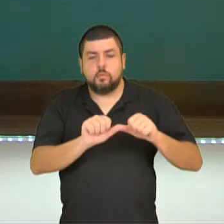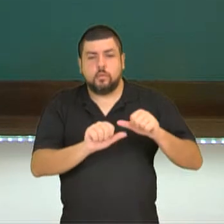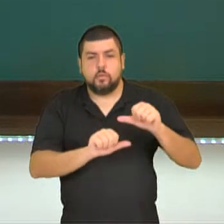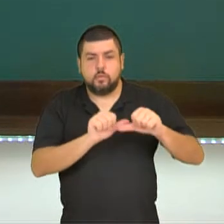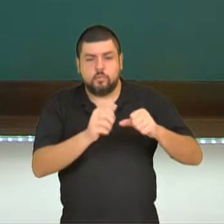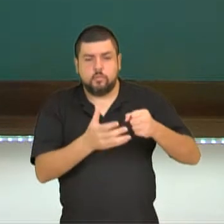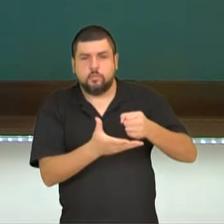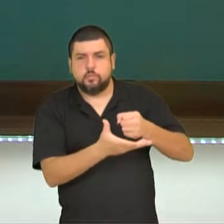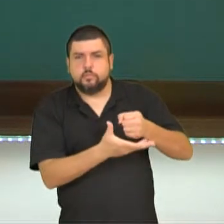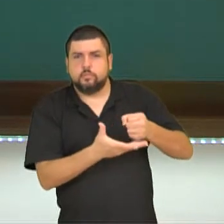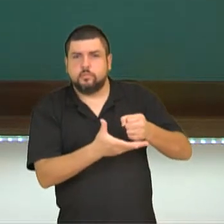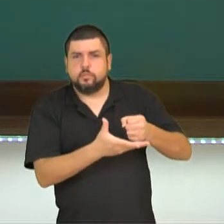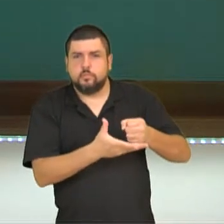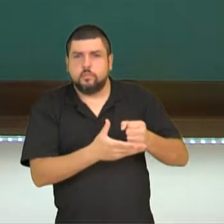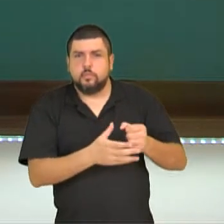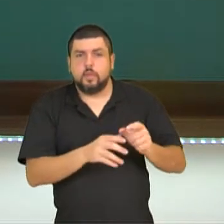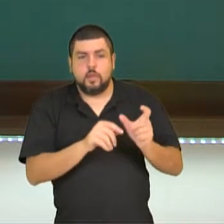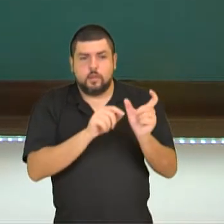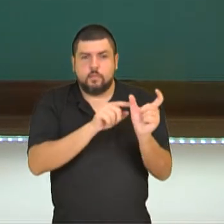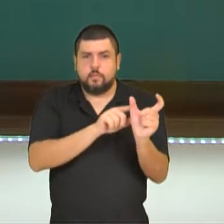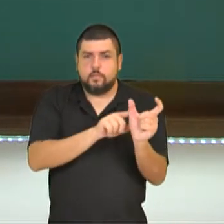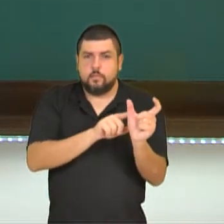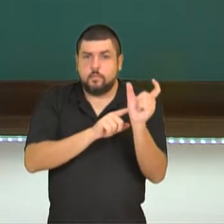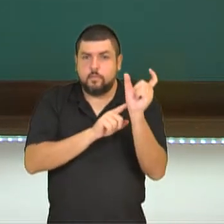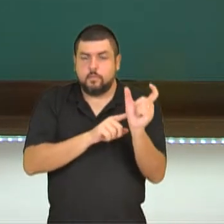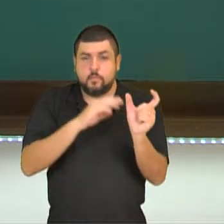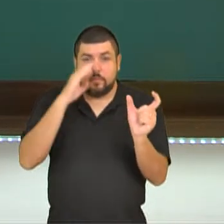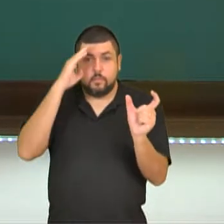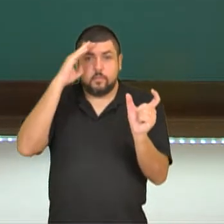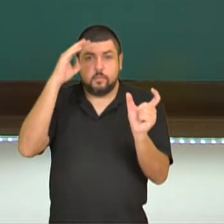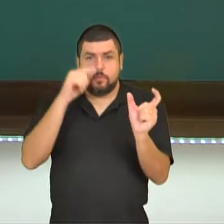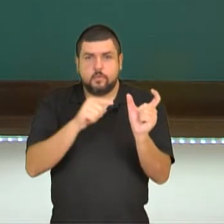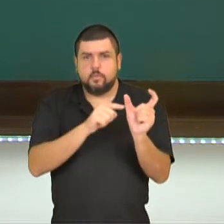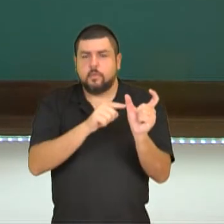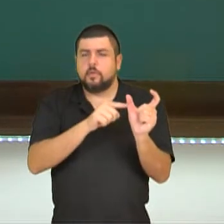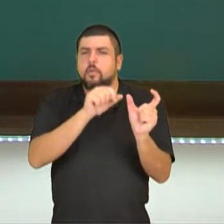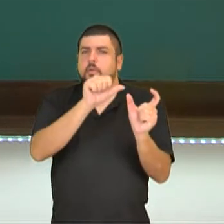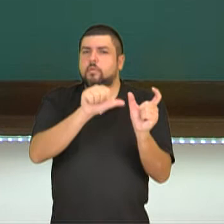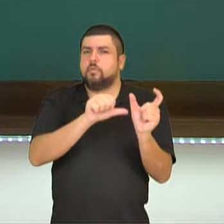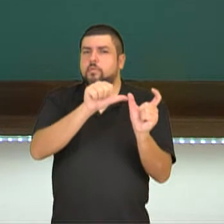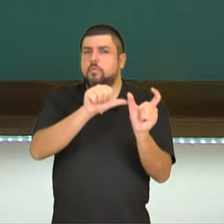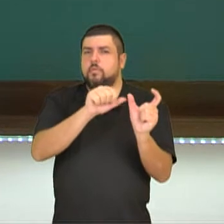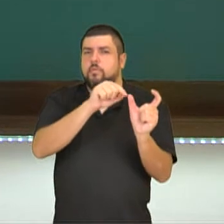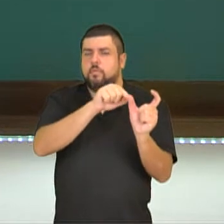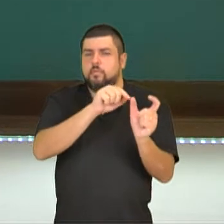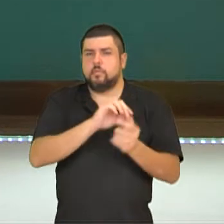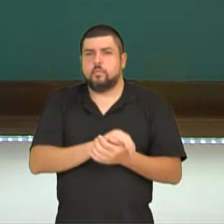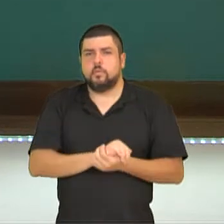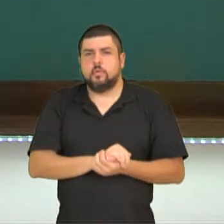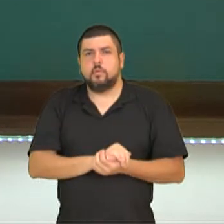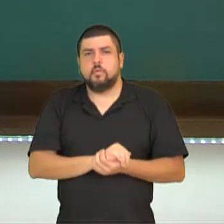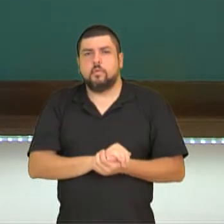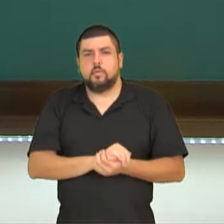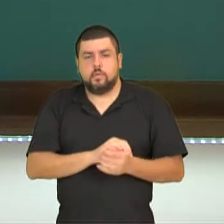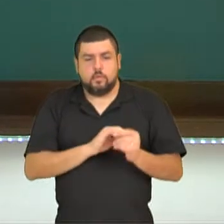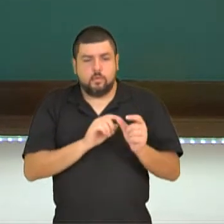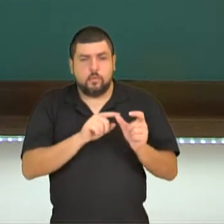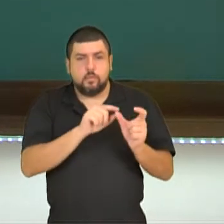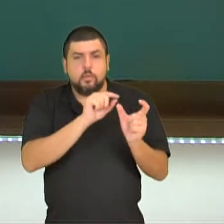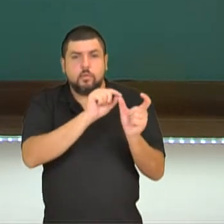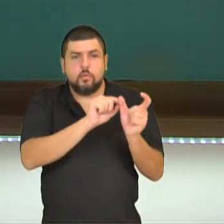dos regulares. Los regulares, no. seguem igual. Sempre. irregular, no. Mira,